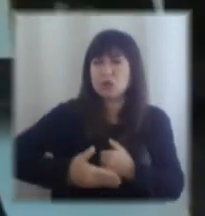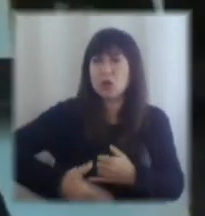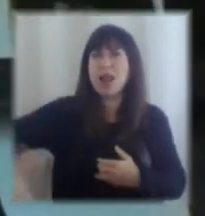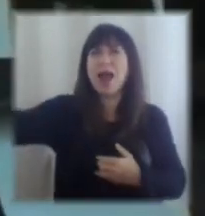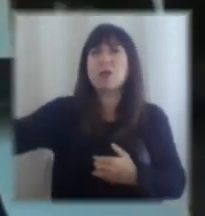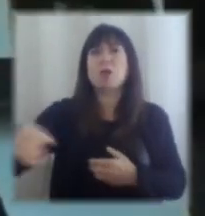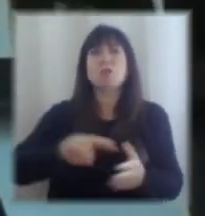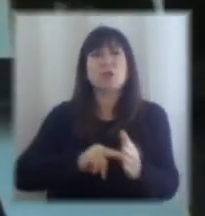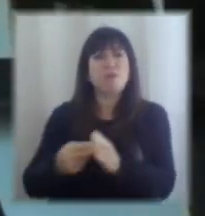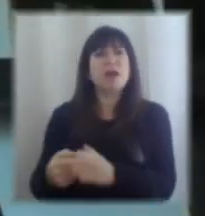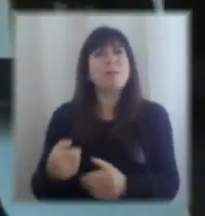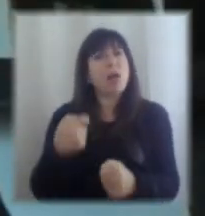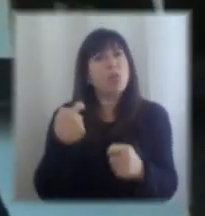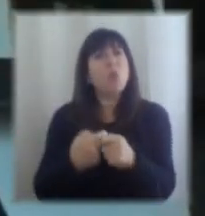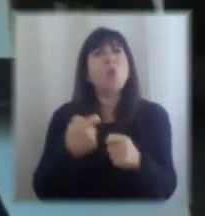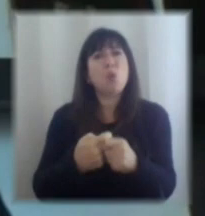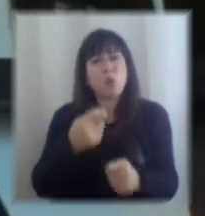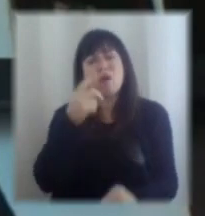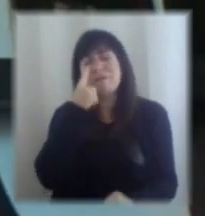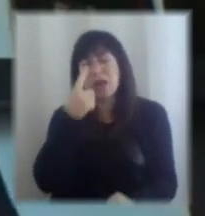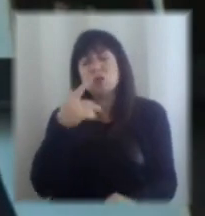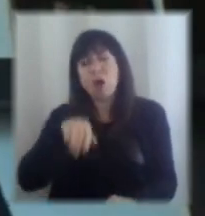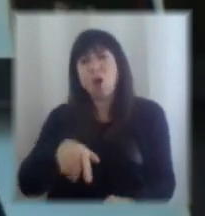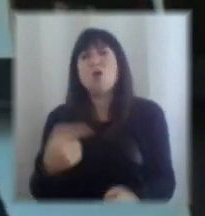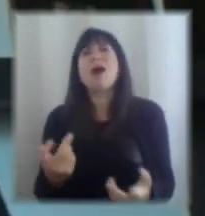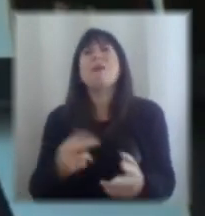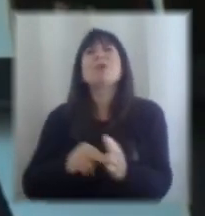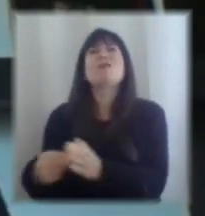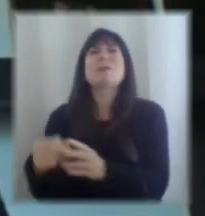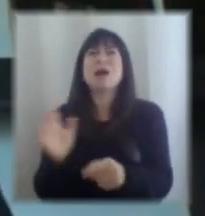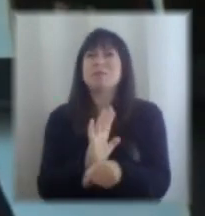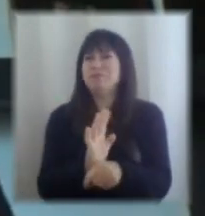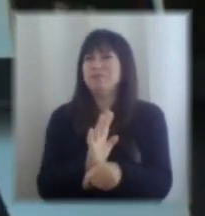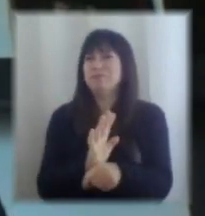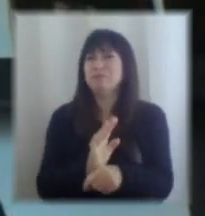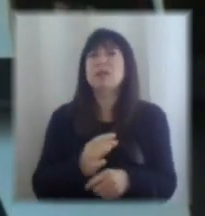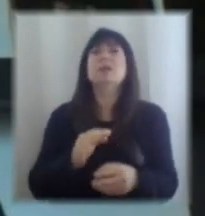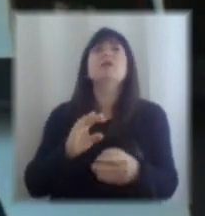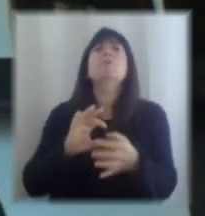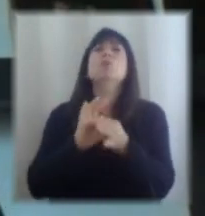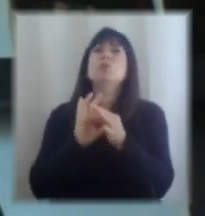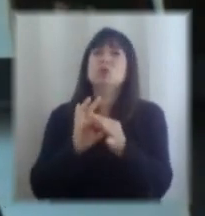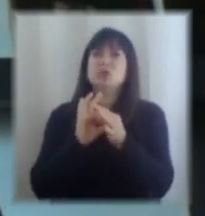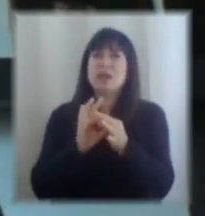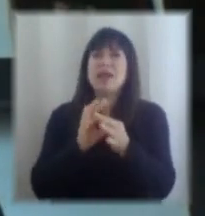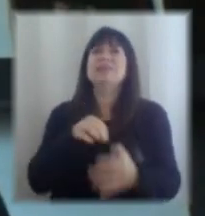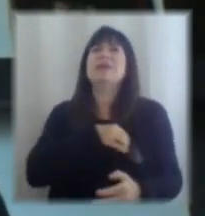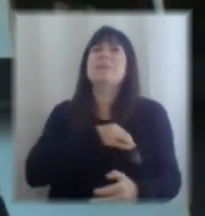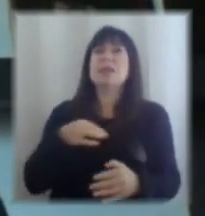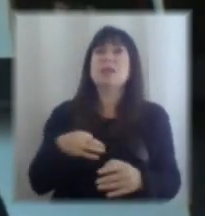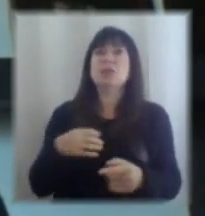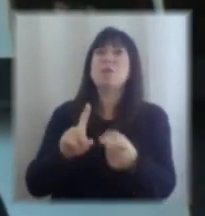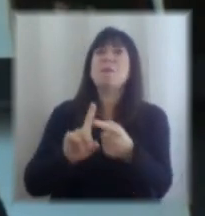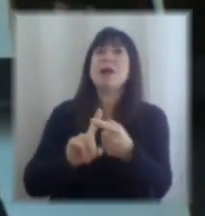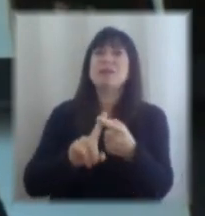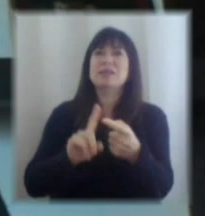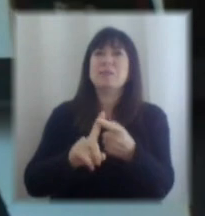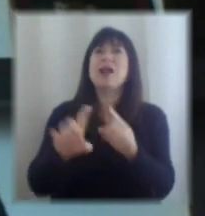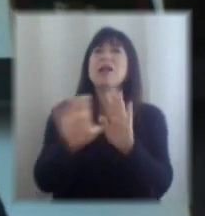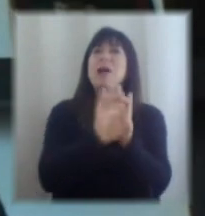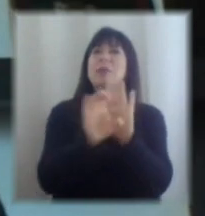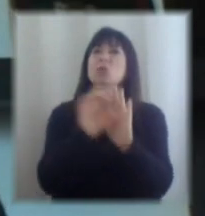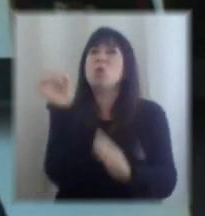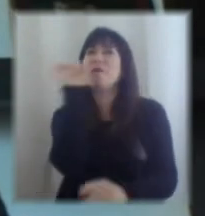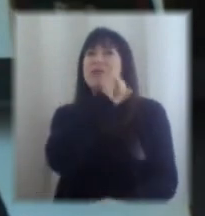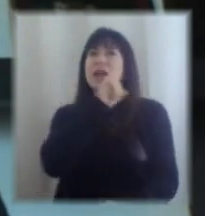muy dura que estamos viviendo. Así que muchas gracias, Ministro Briones, por su buena disposición de participar en este capítulo final de